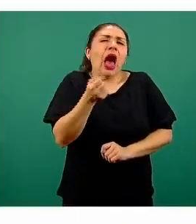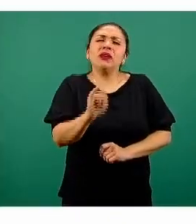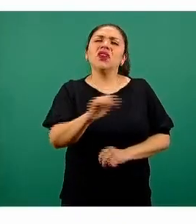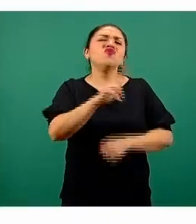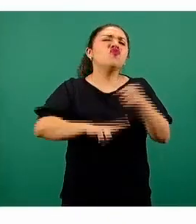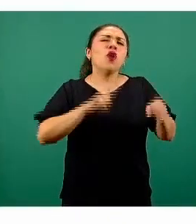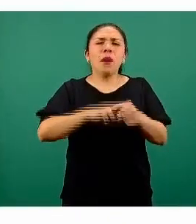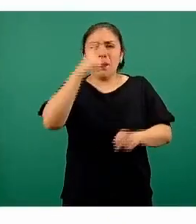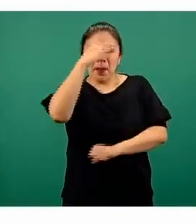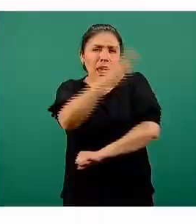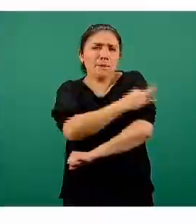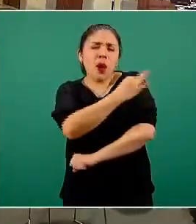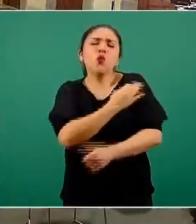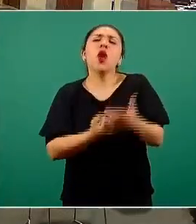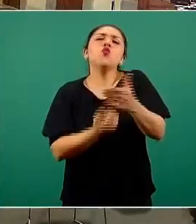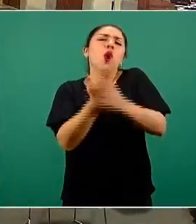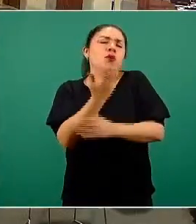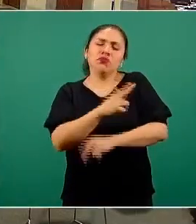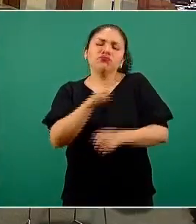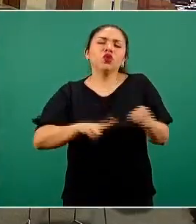un programa de vacunación. La siguiente.